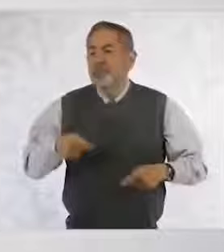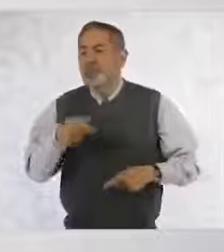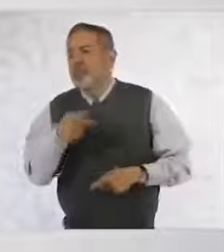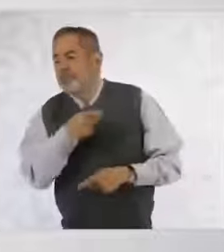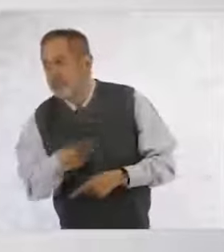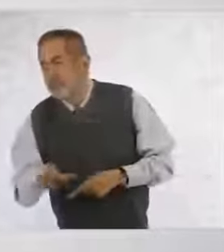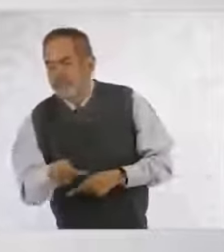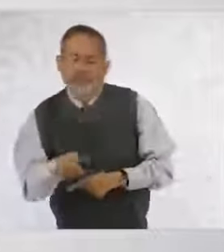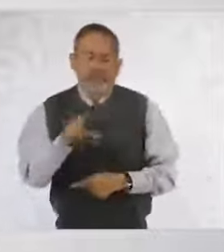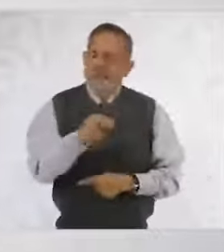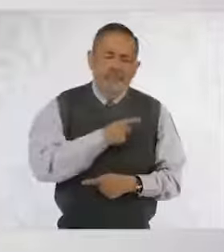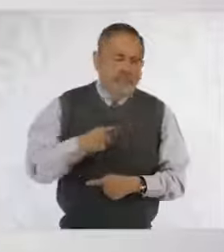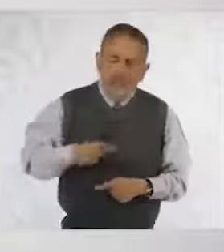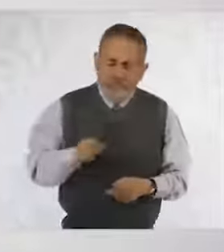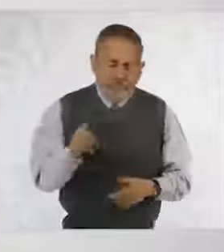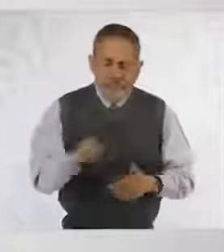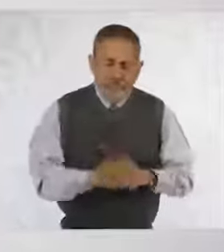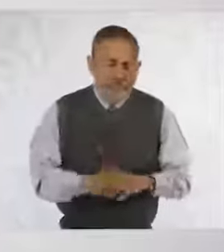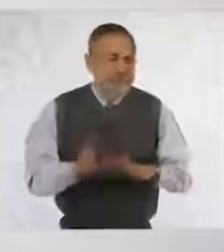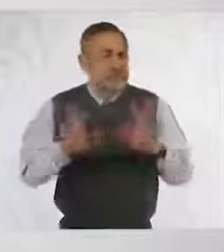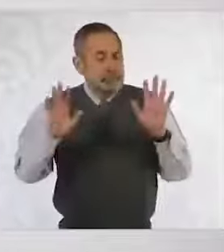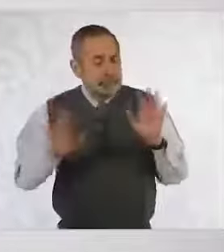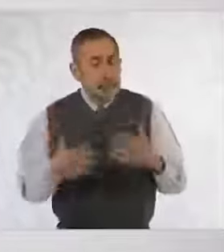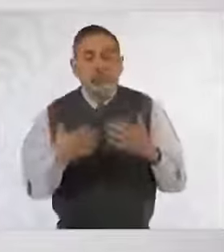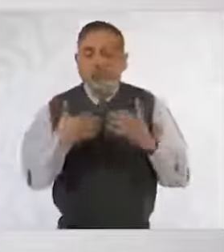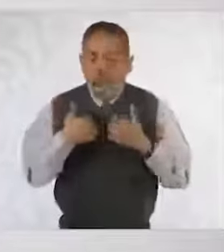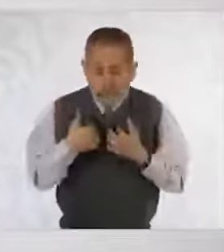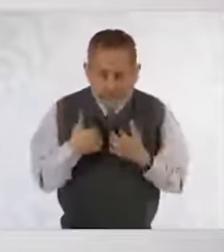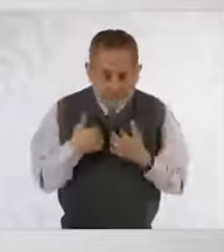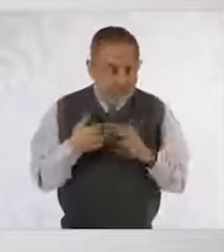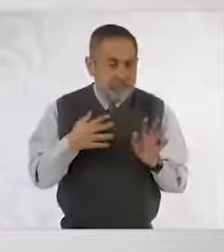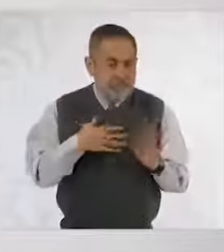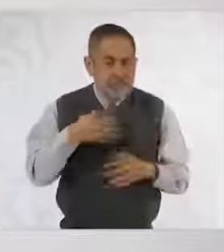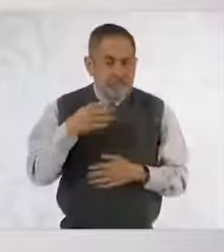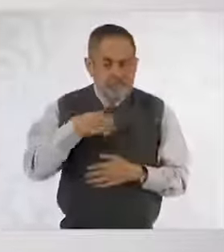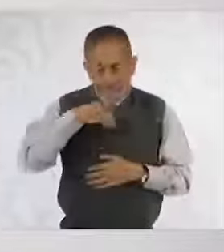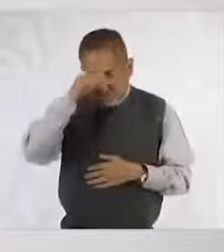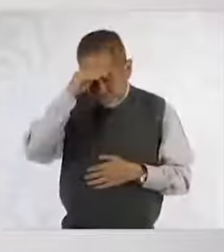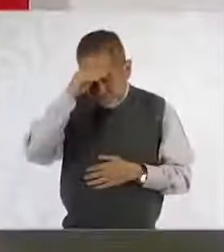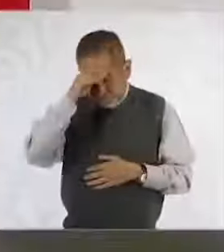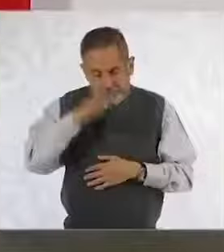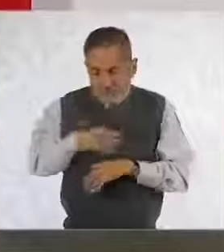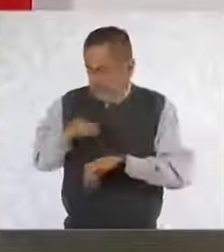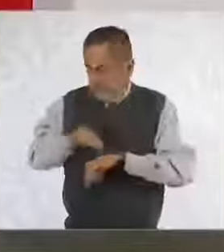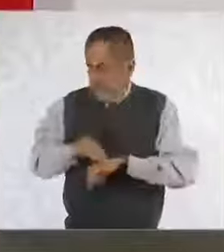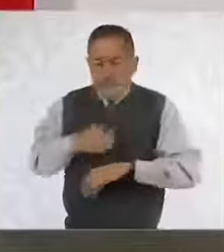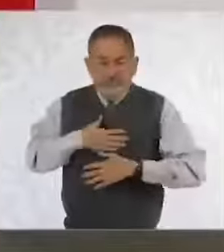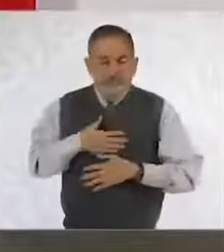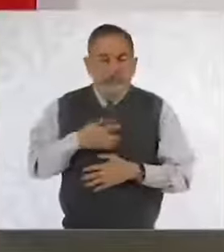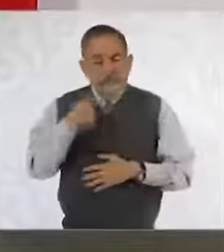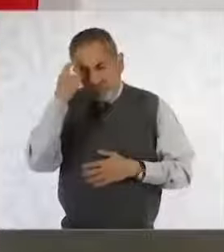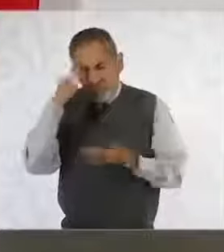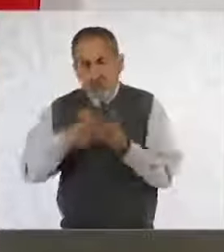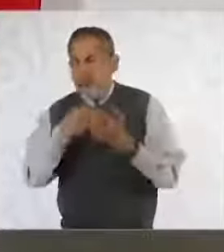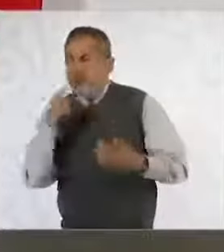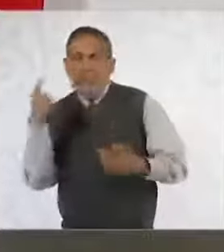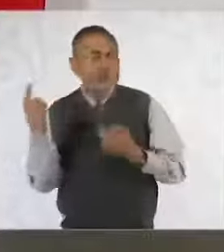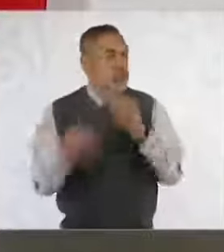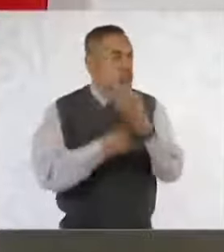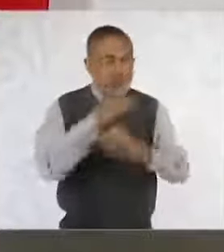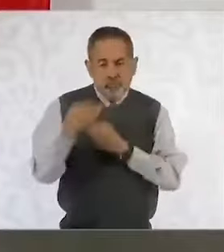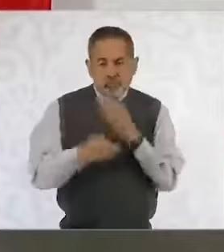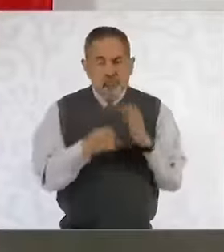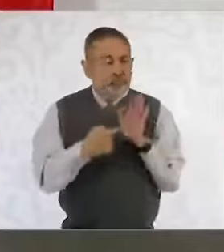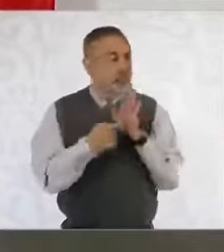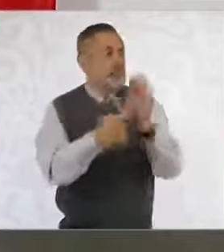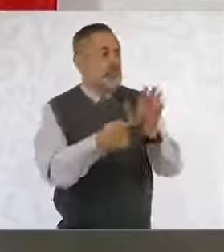es una... Creo, esa es la manera en que nos comportamos y creo que todos debemos de dar un